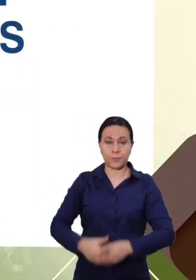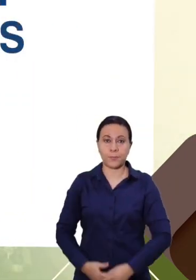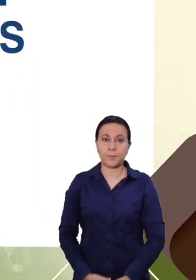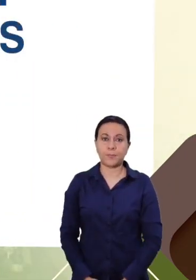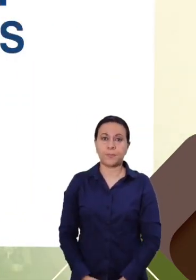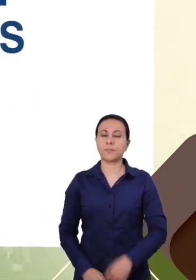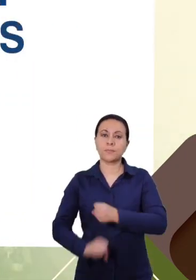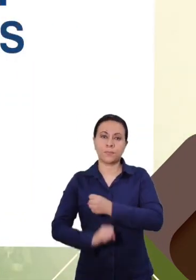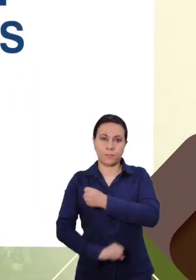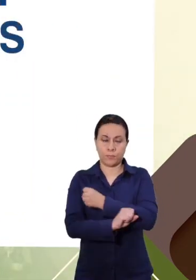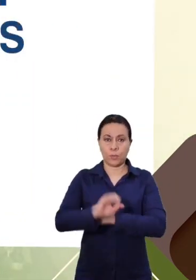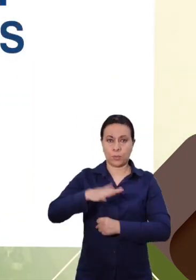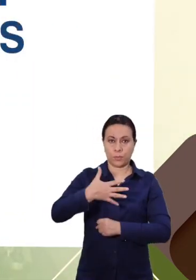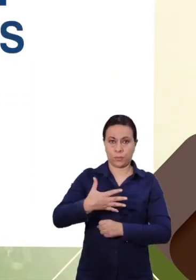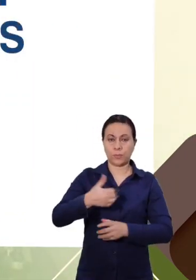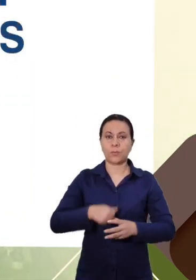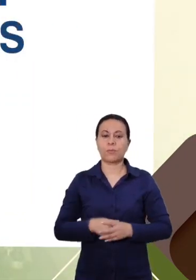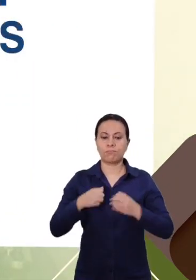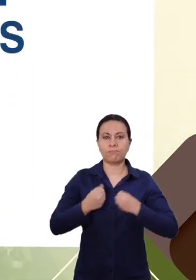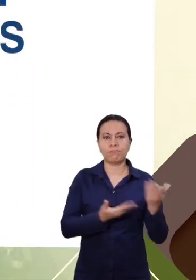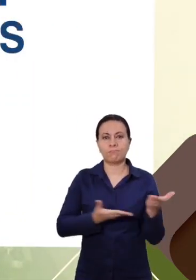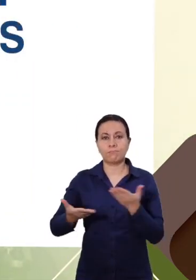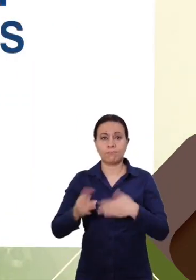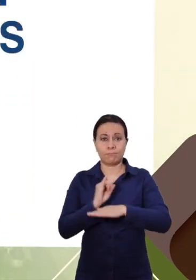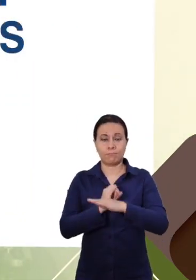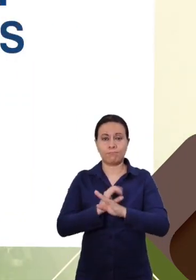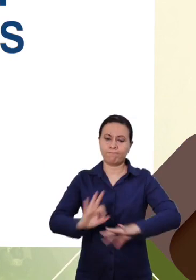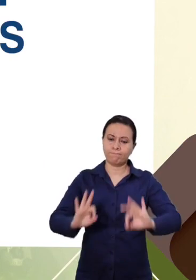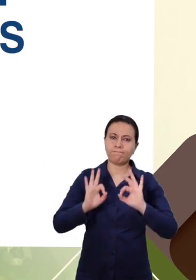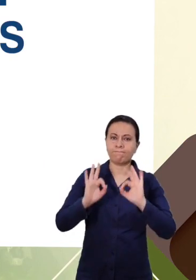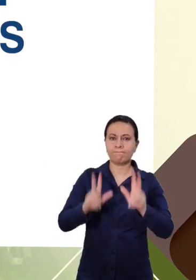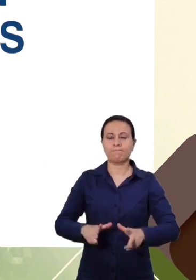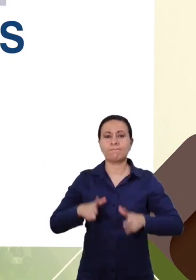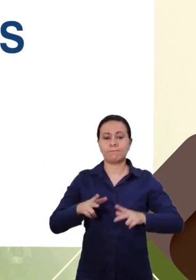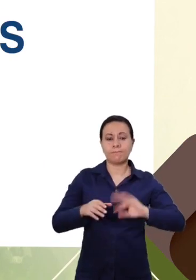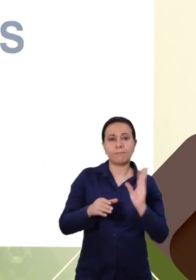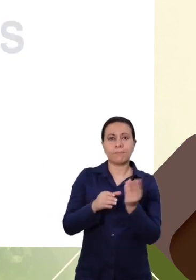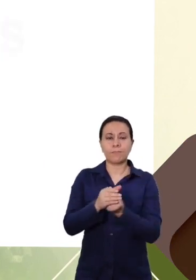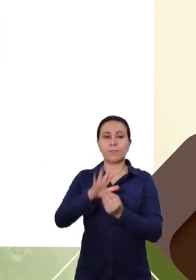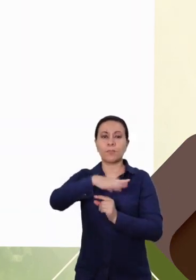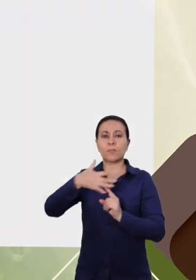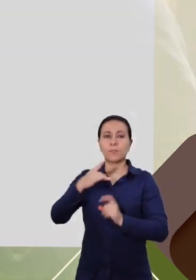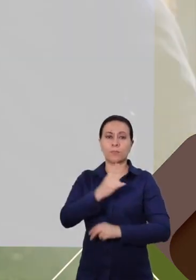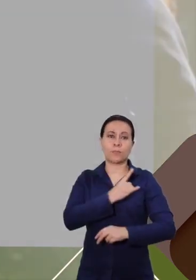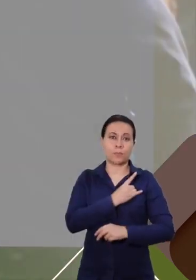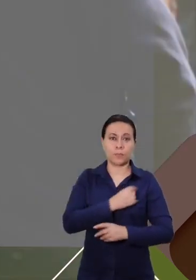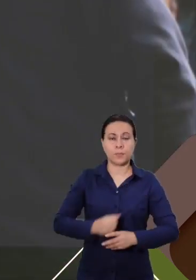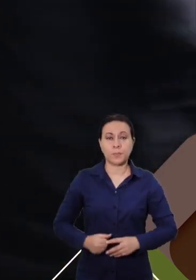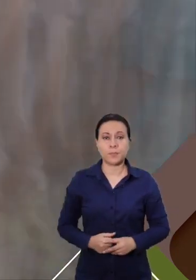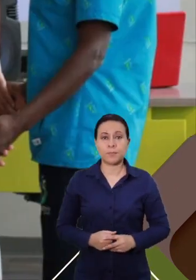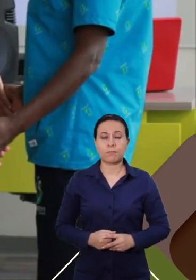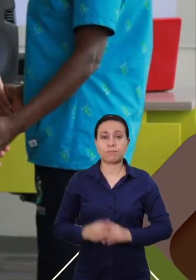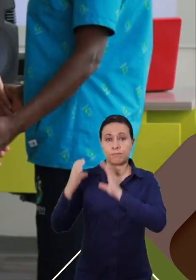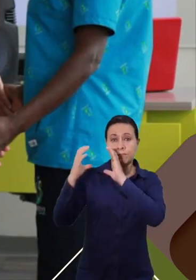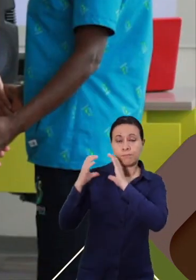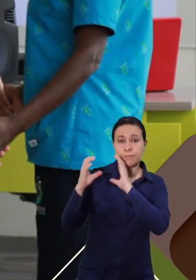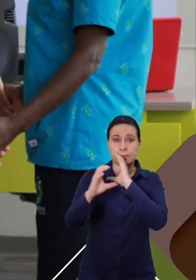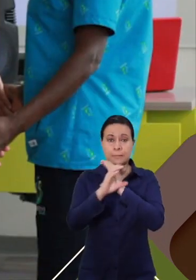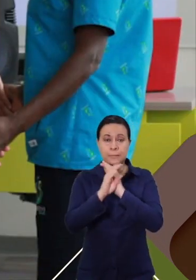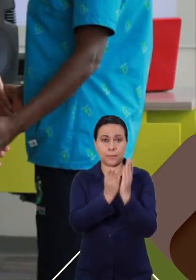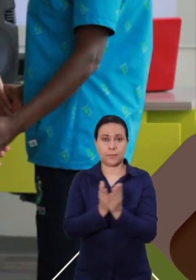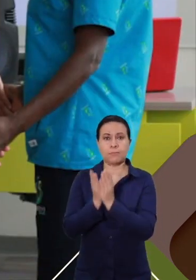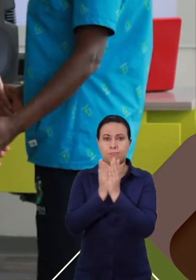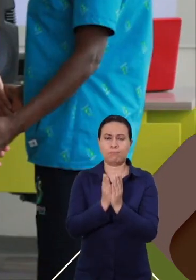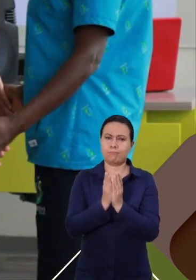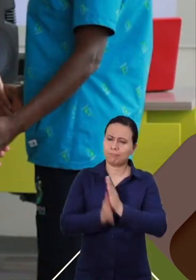Bienestar Institucional, Calidad de Vida e Inclusión en Contextos Universitarios. La Facultad de Ciencias de la Educación sigue apoyando los